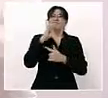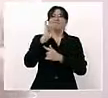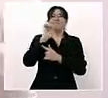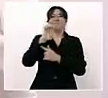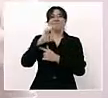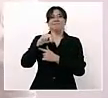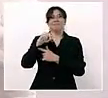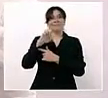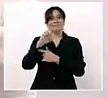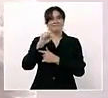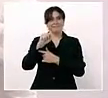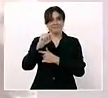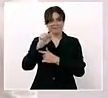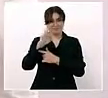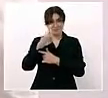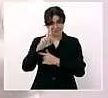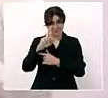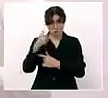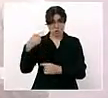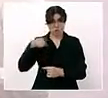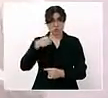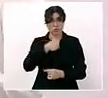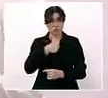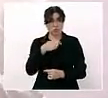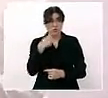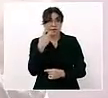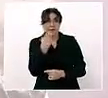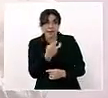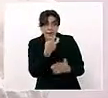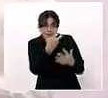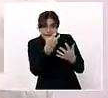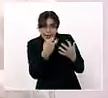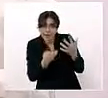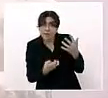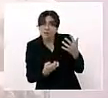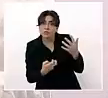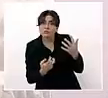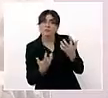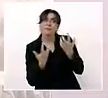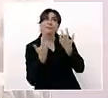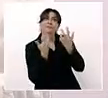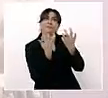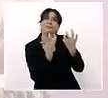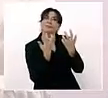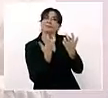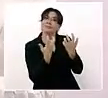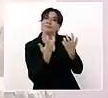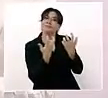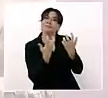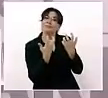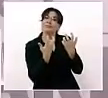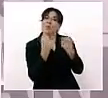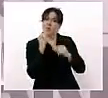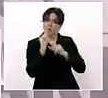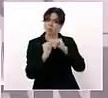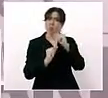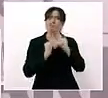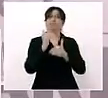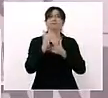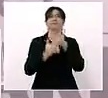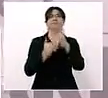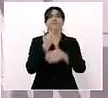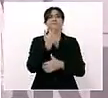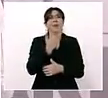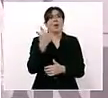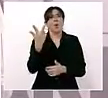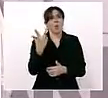aspiramos, a que cada vez se mejore más la